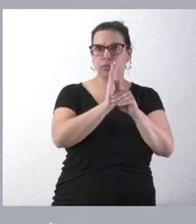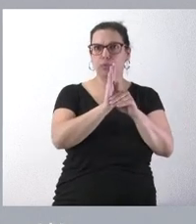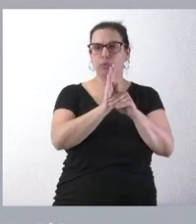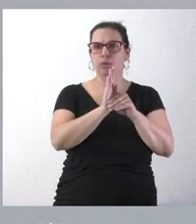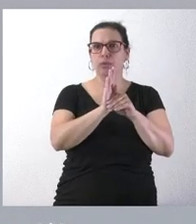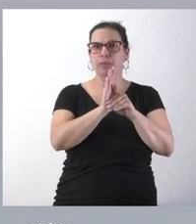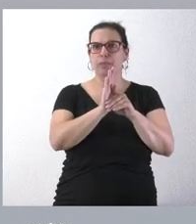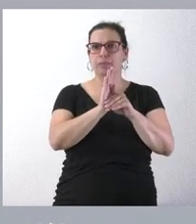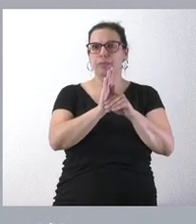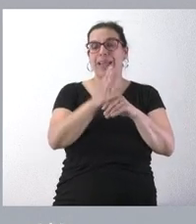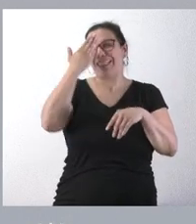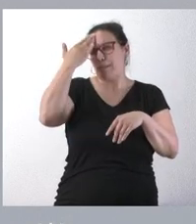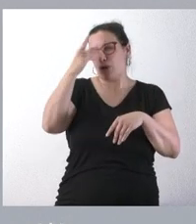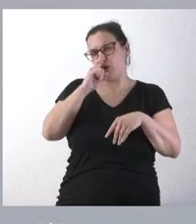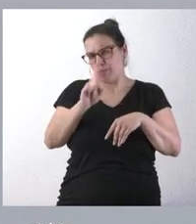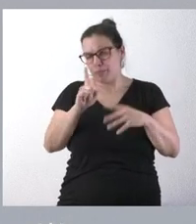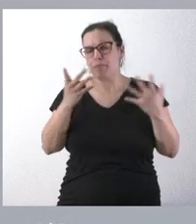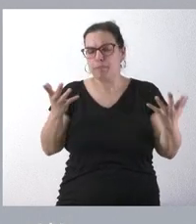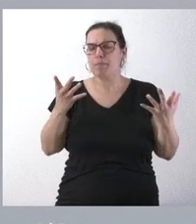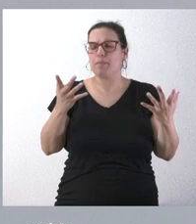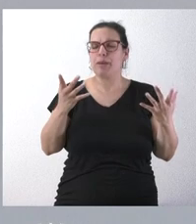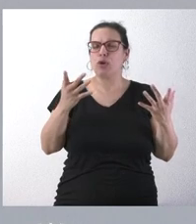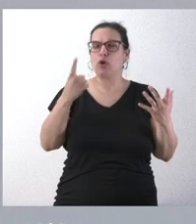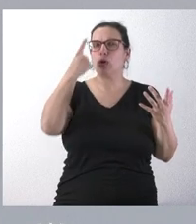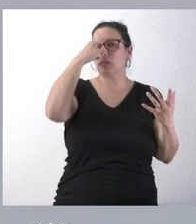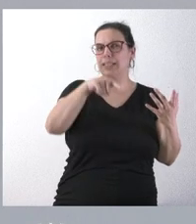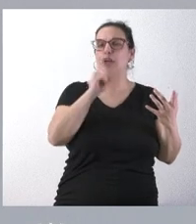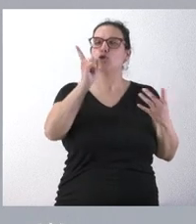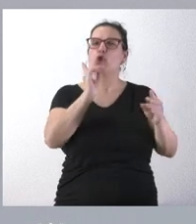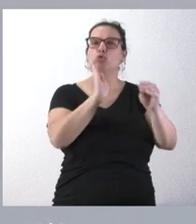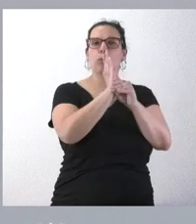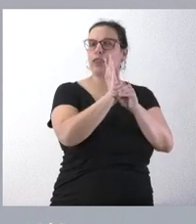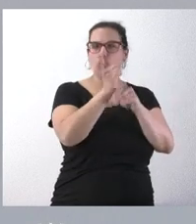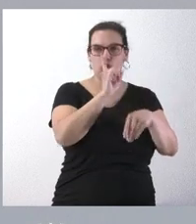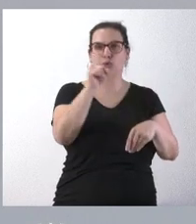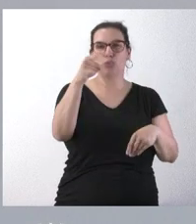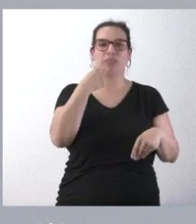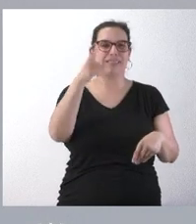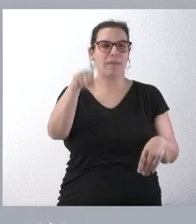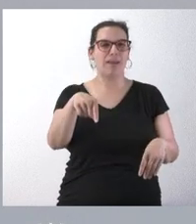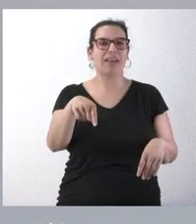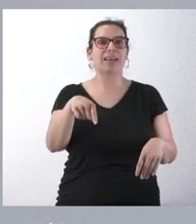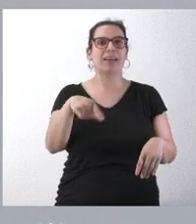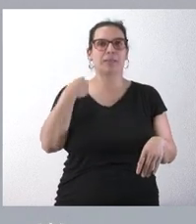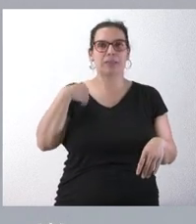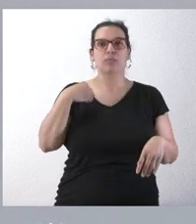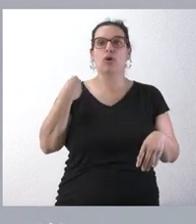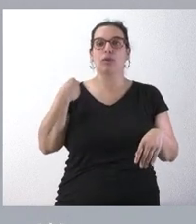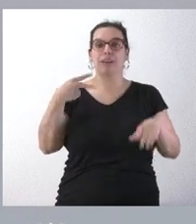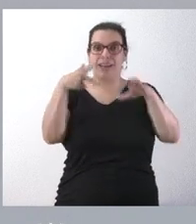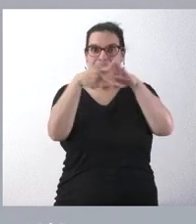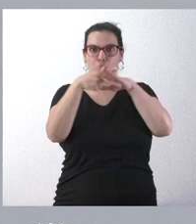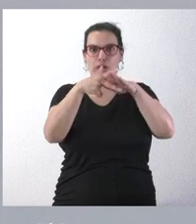yo ahora de memoria no me lo conozco, pero incluso más allá de lo que son las subvenciones, usted ya ha anticipado una de ellas, que es cierta a través de Sodical y la